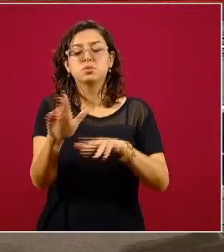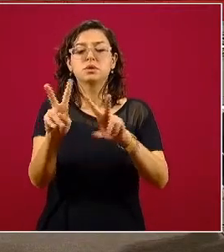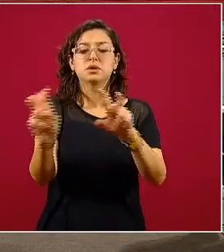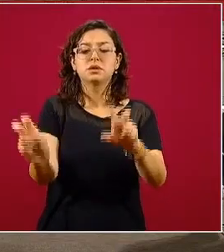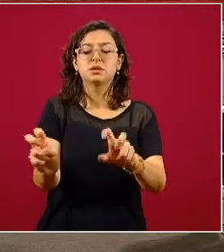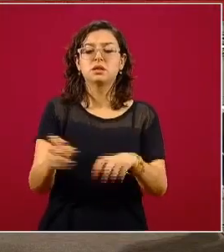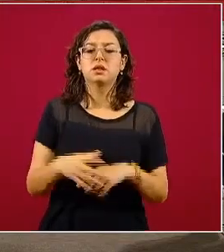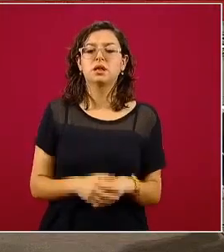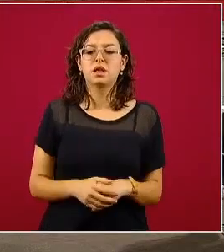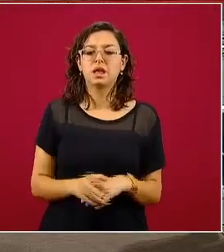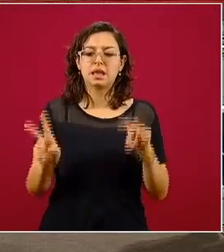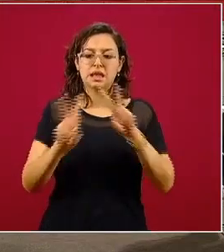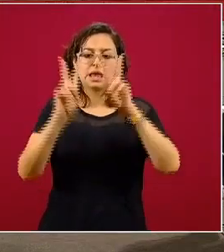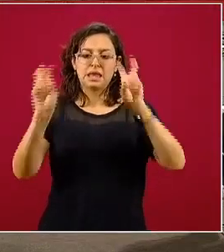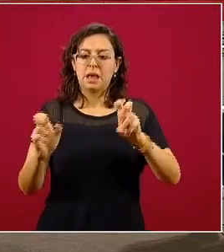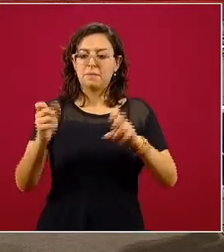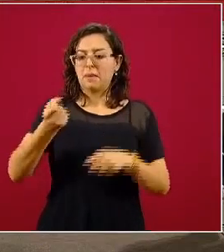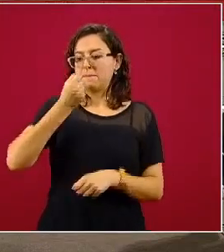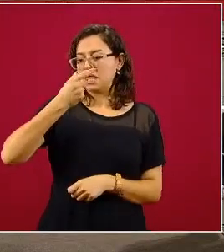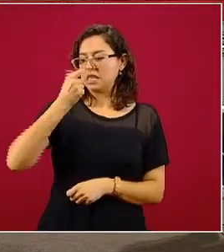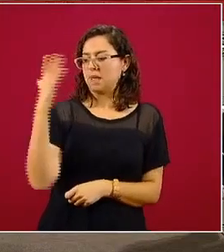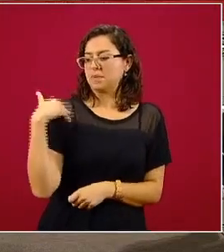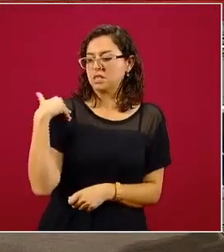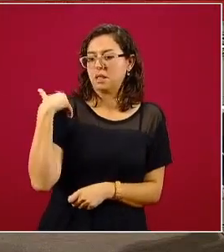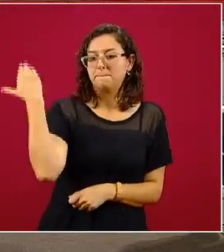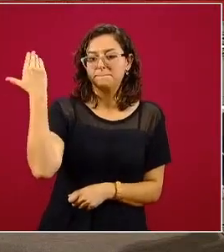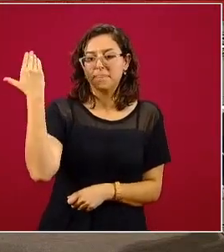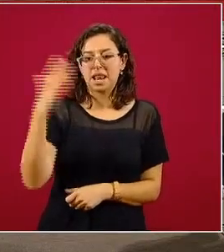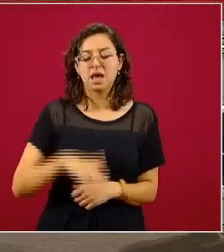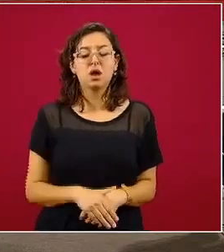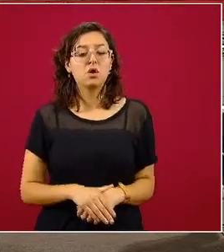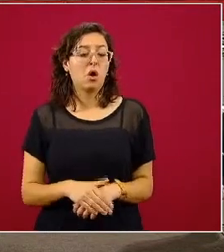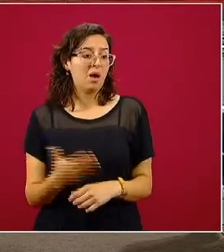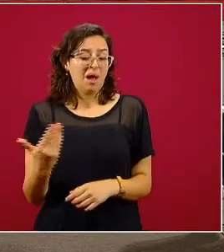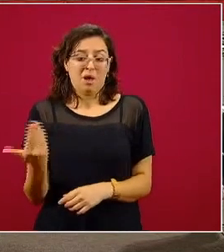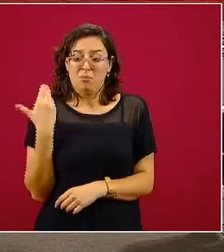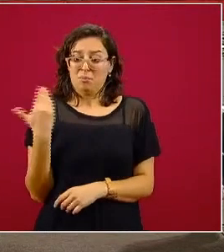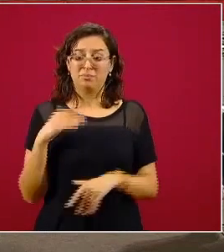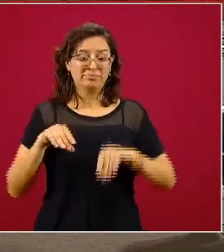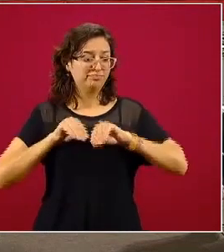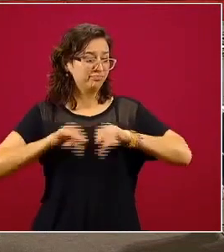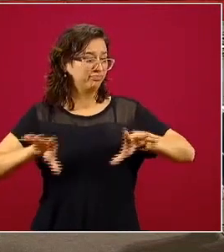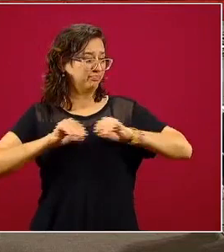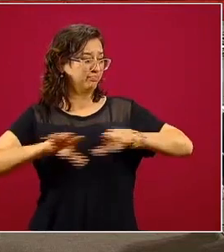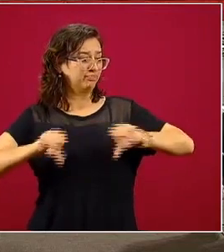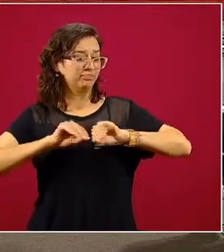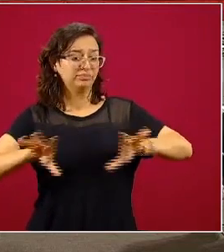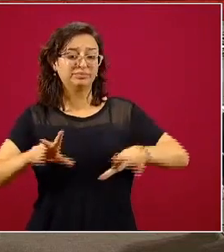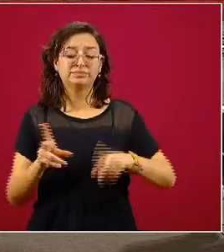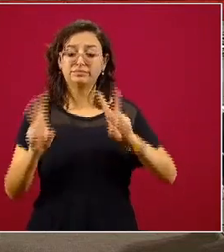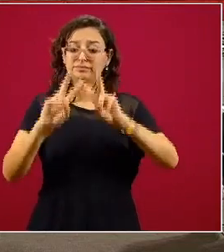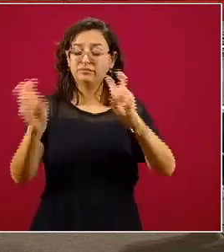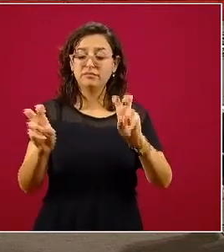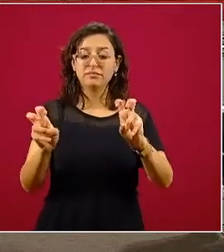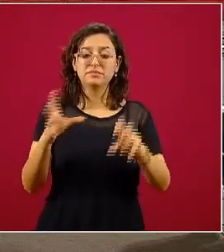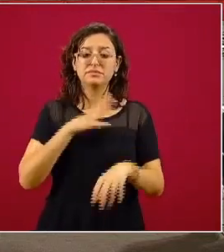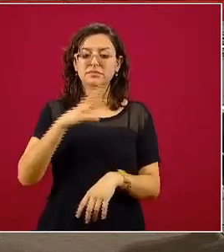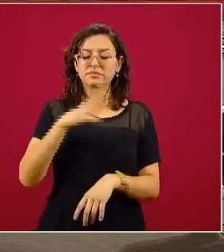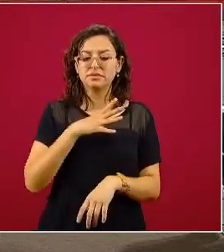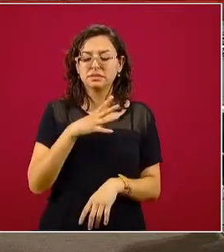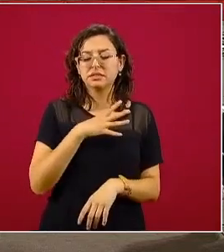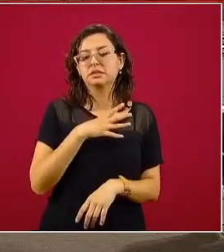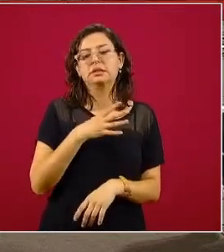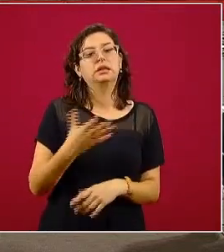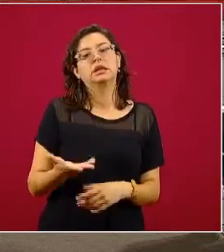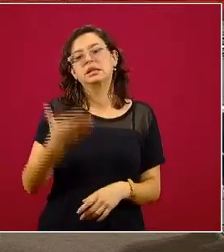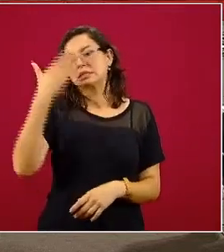es el tema de los productos milagros. Últimamente ha estado proliferando precisamente este tema en el que están ofreciendo a través de